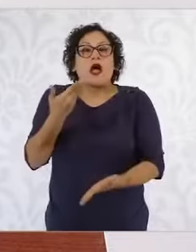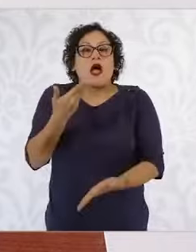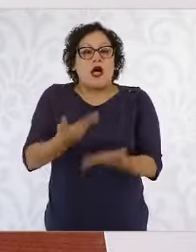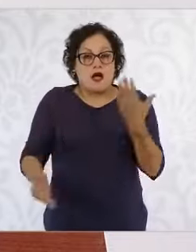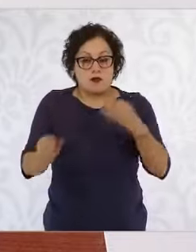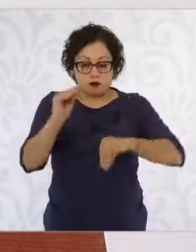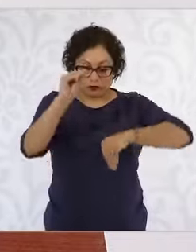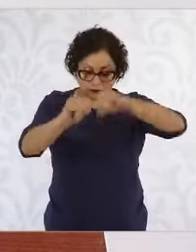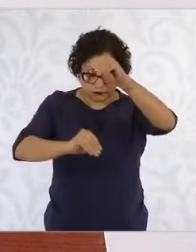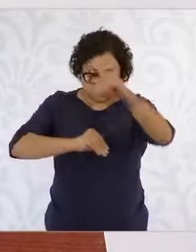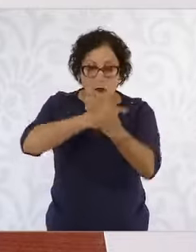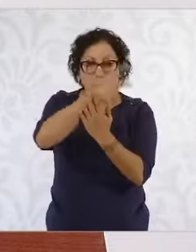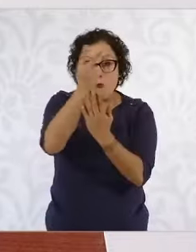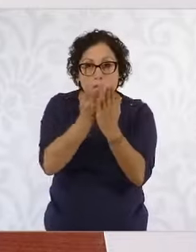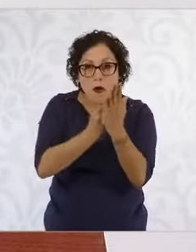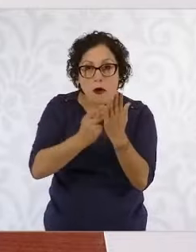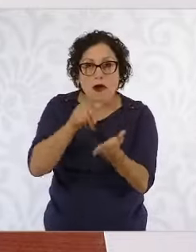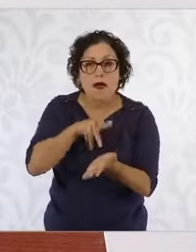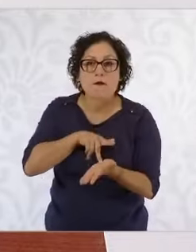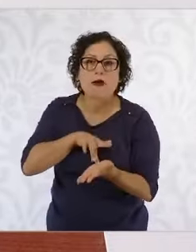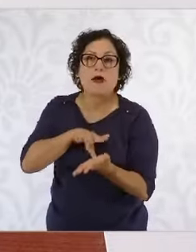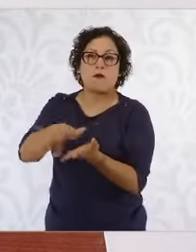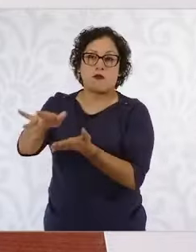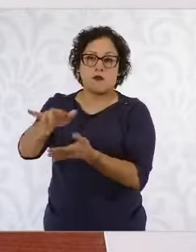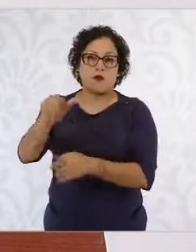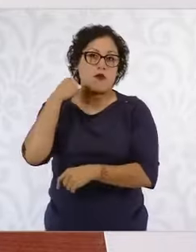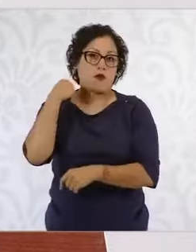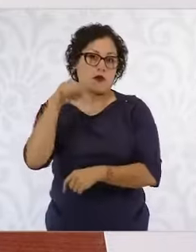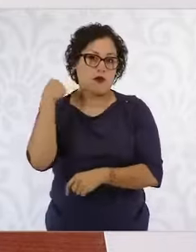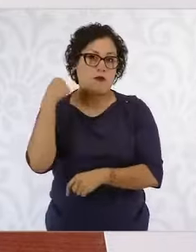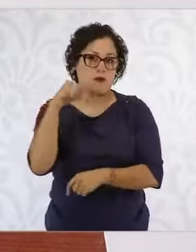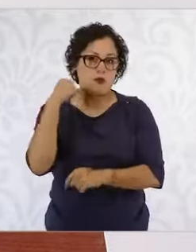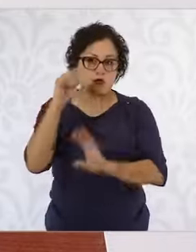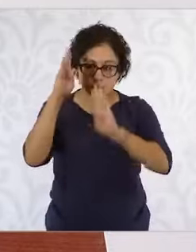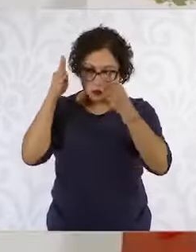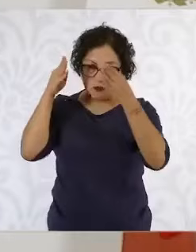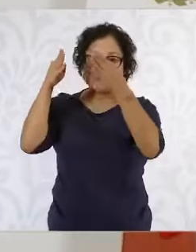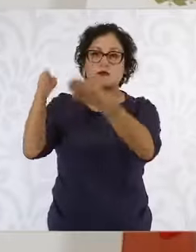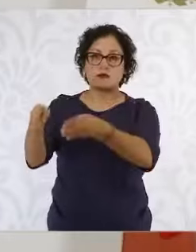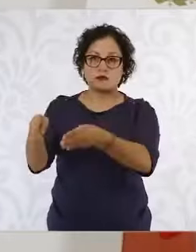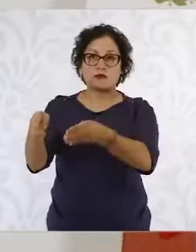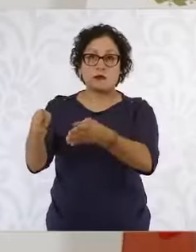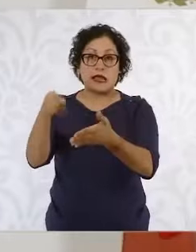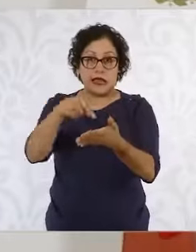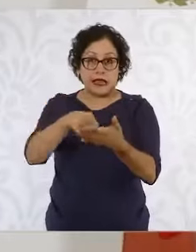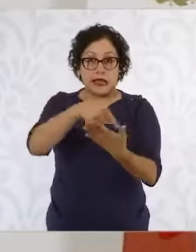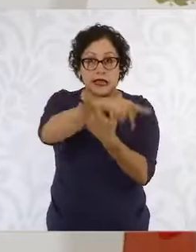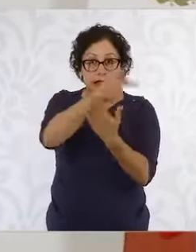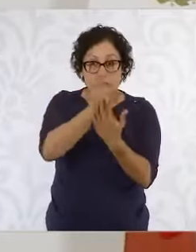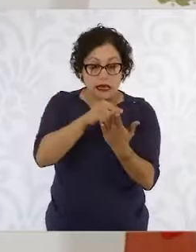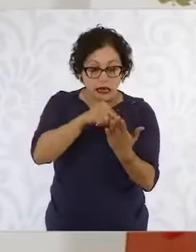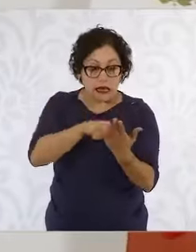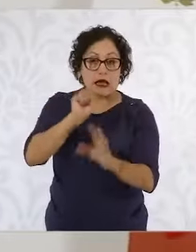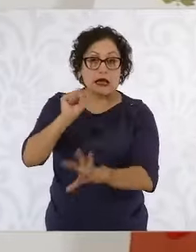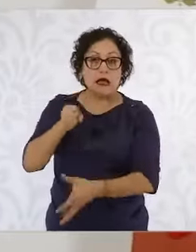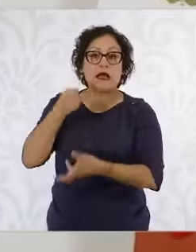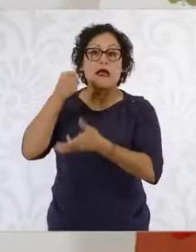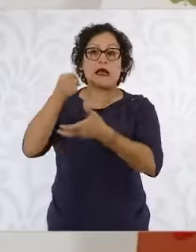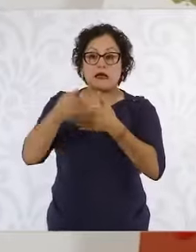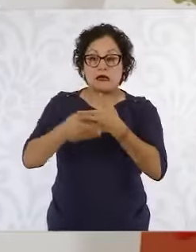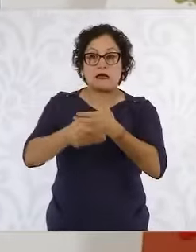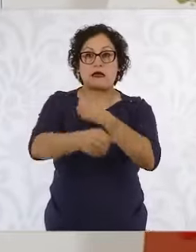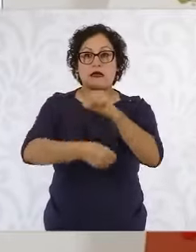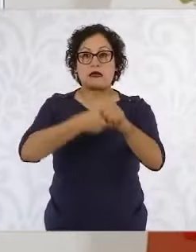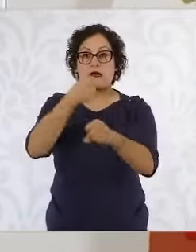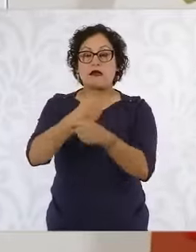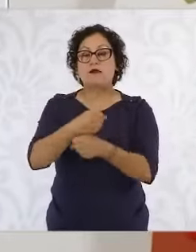Acapulco en particular de una inversión en los próximos años de alrededor de ocho mil